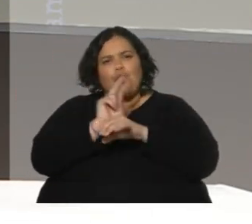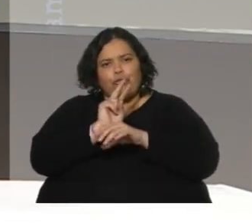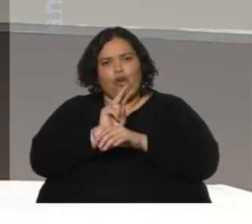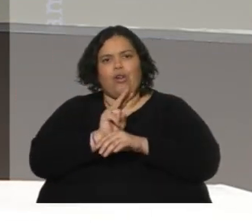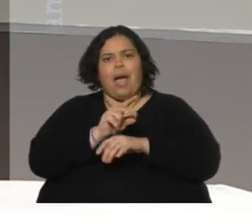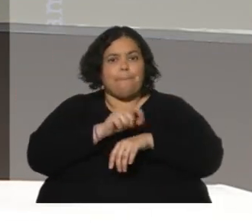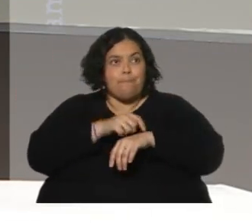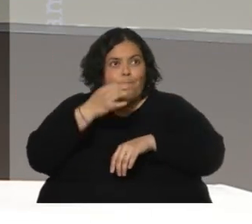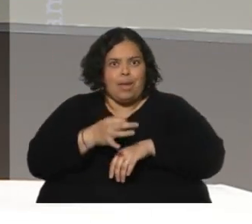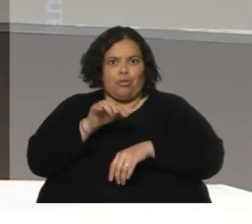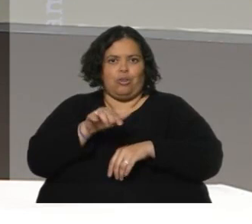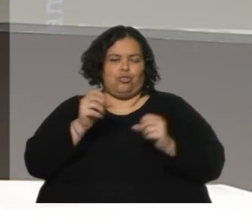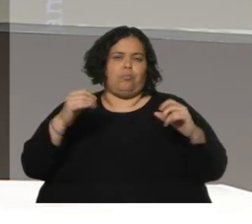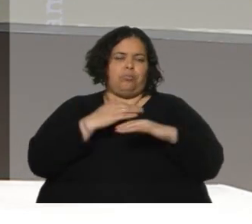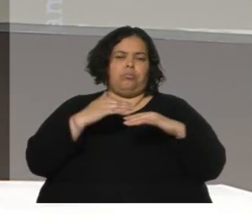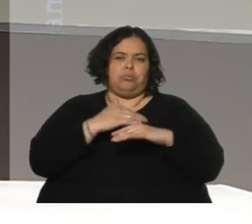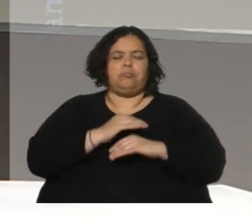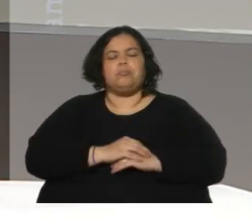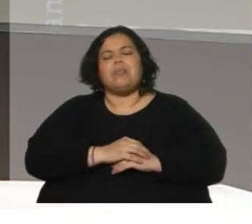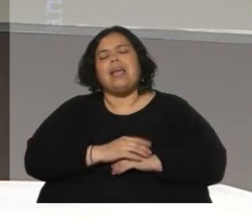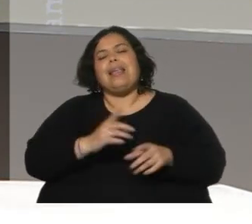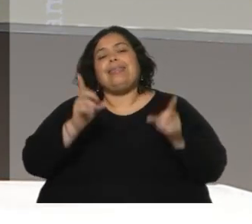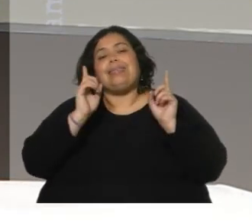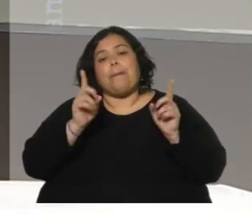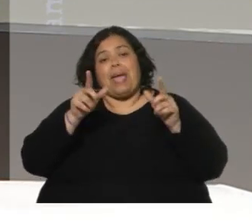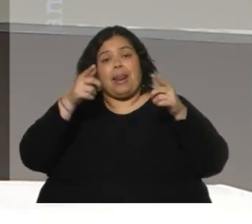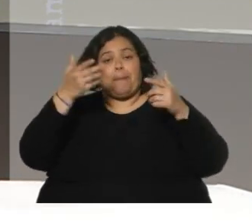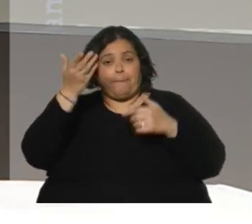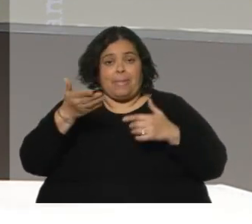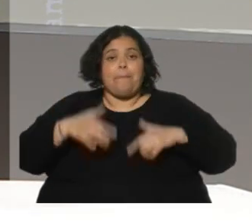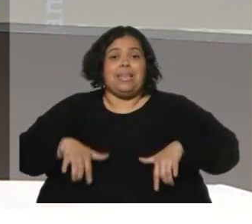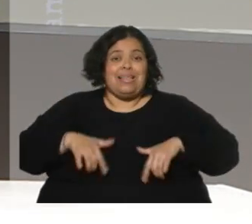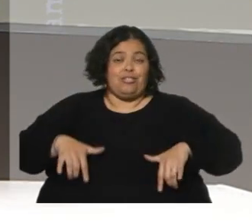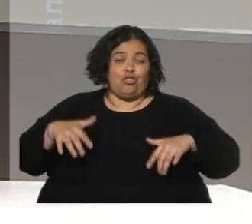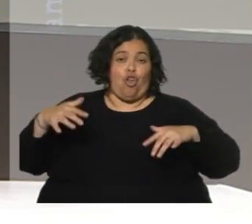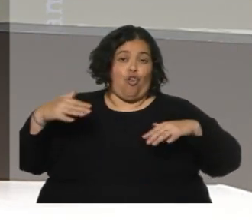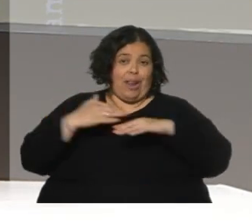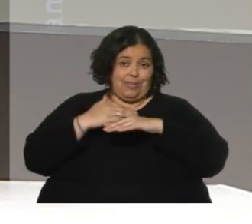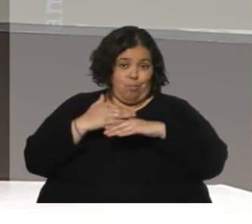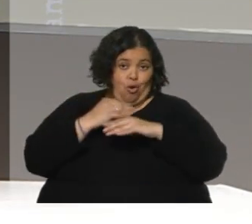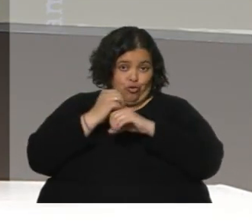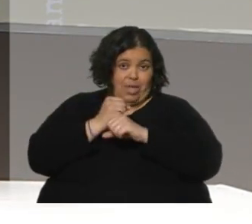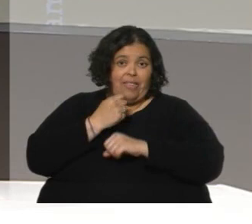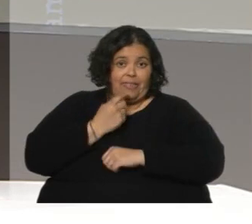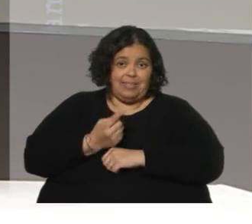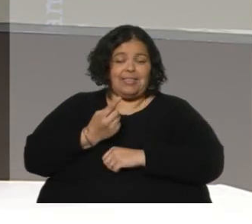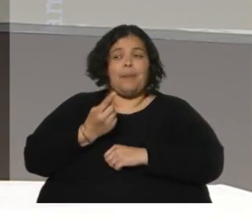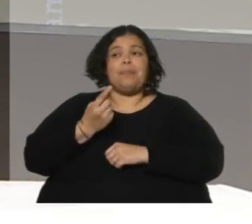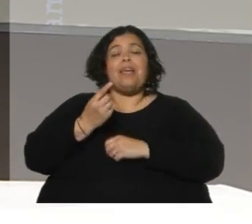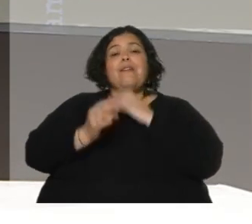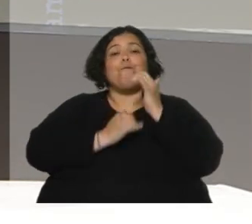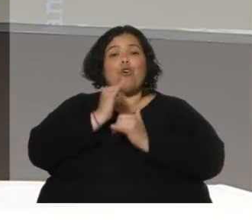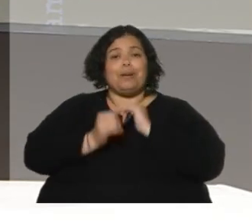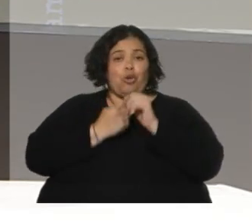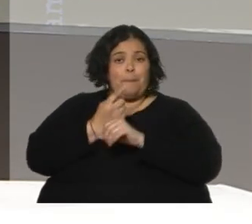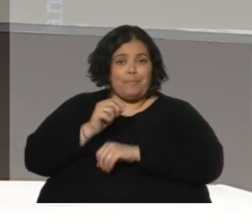me parece interesante destacar es que el Ministro de Transporte lo que decía es que los datos del primer semestre marcan que hay un respeto